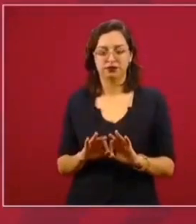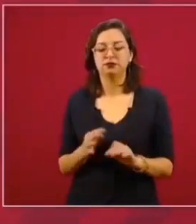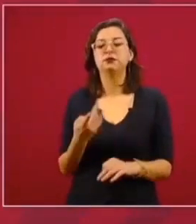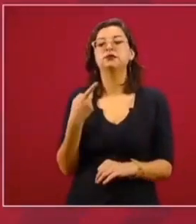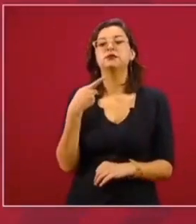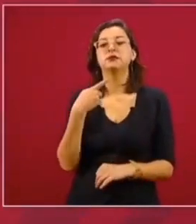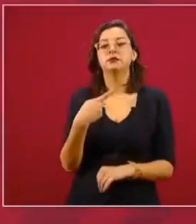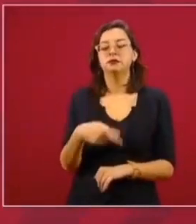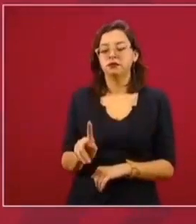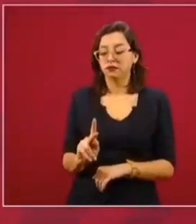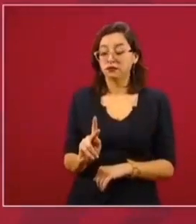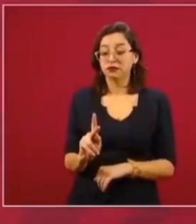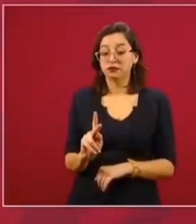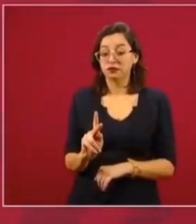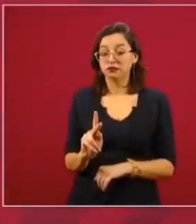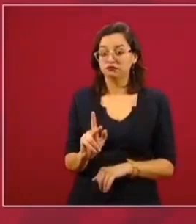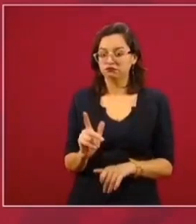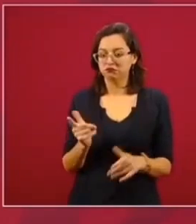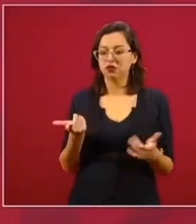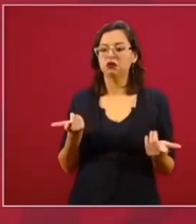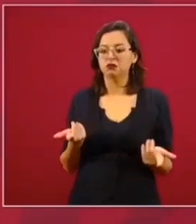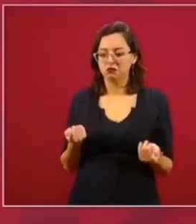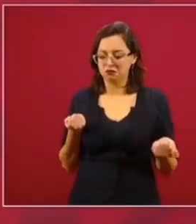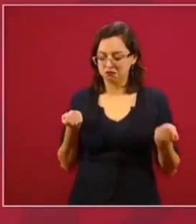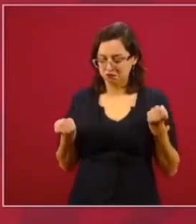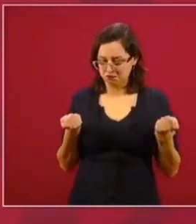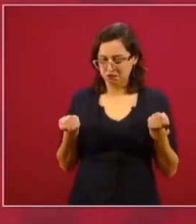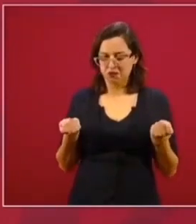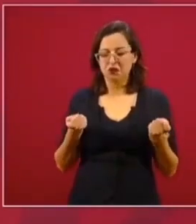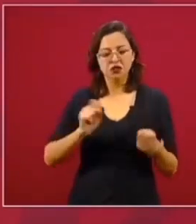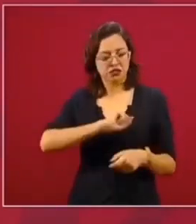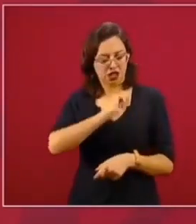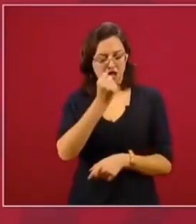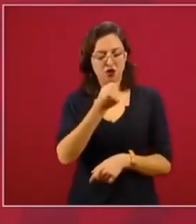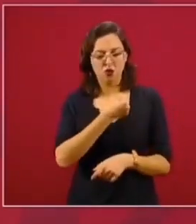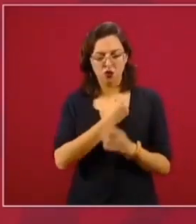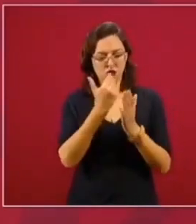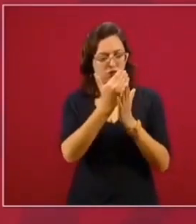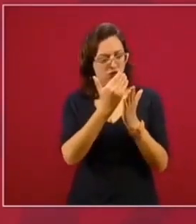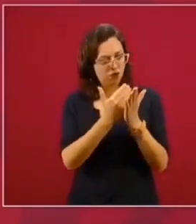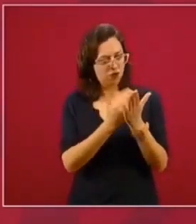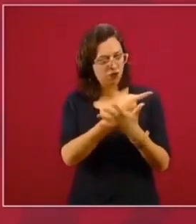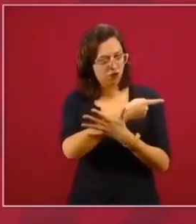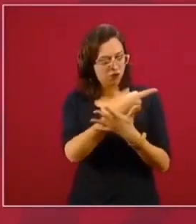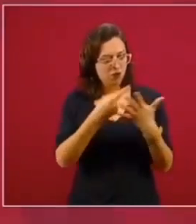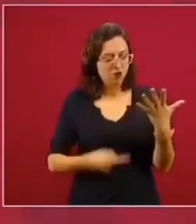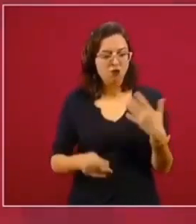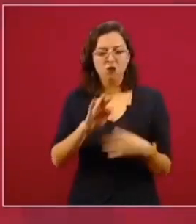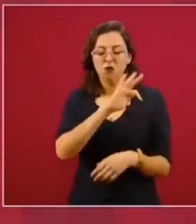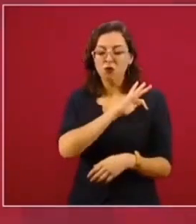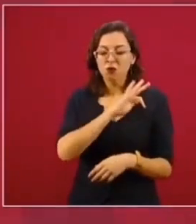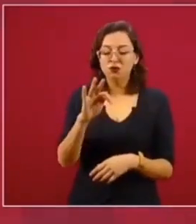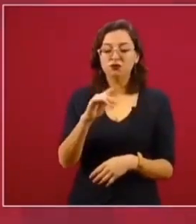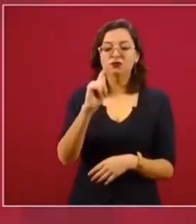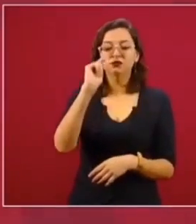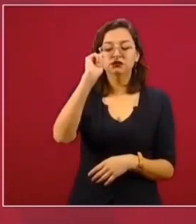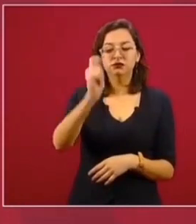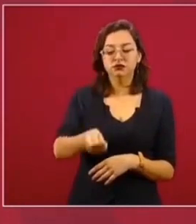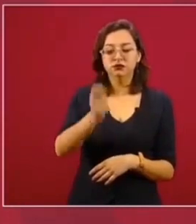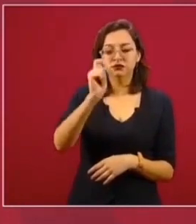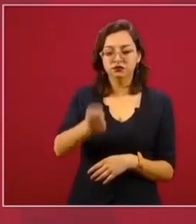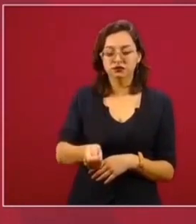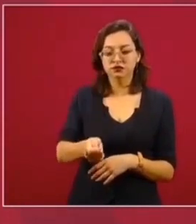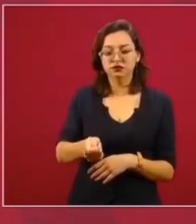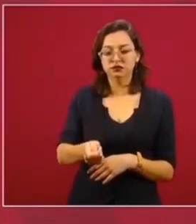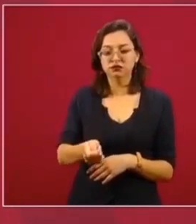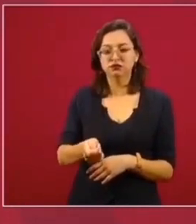pueden controlarse en lo sanitario, es decir, que puedan